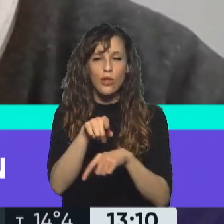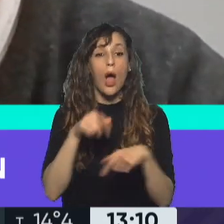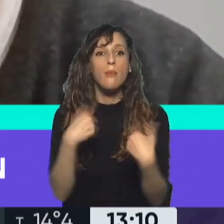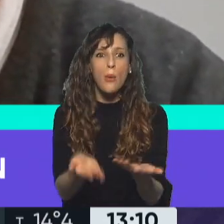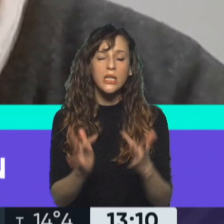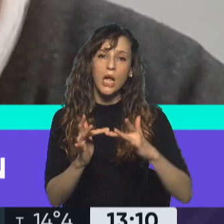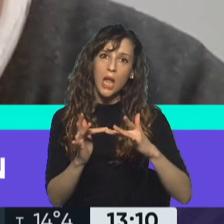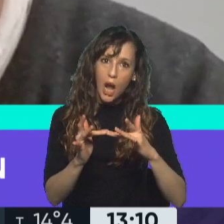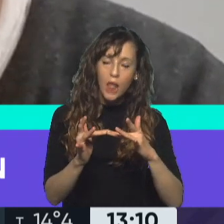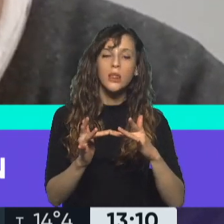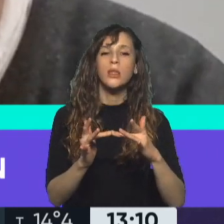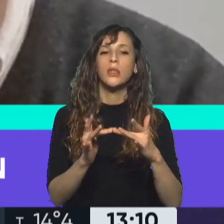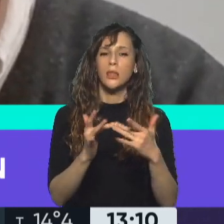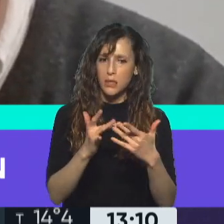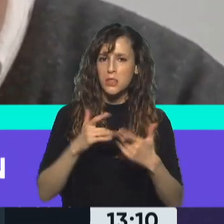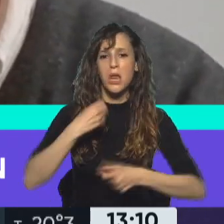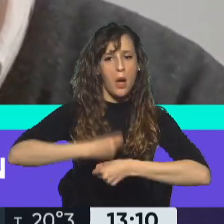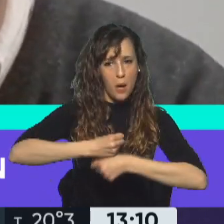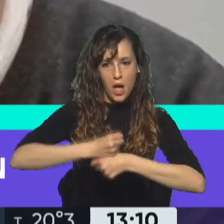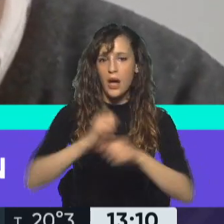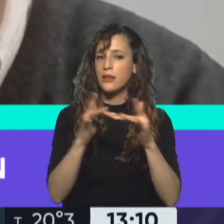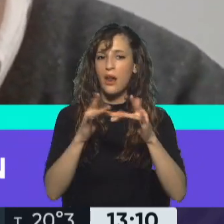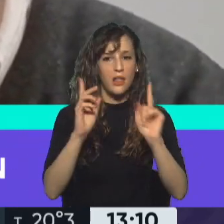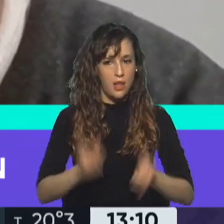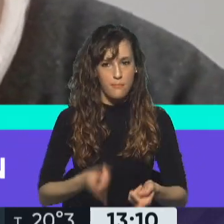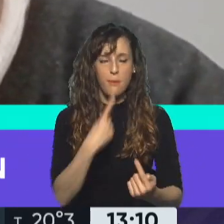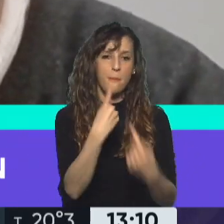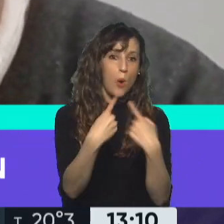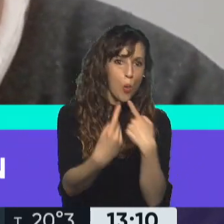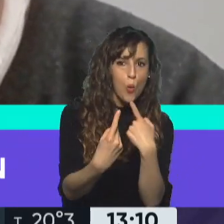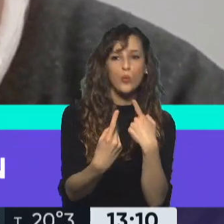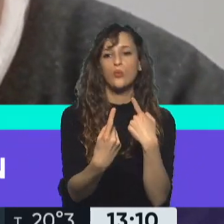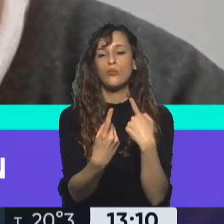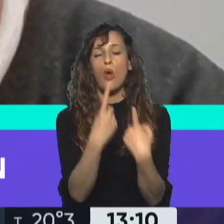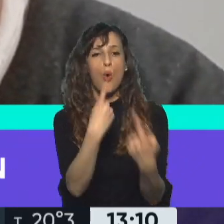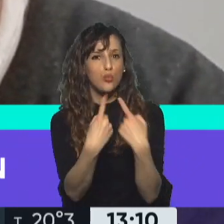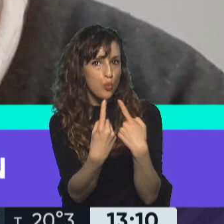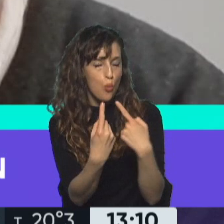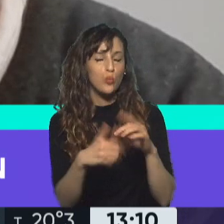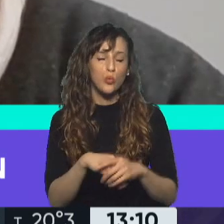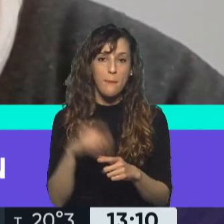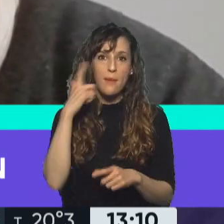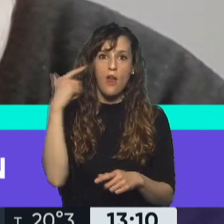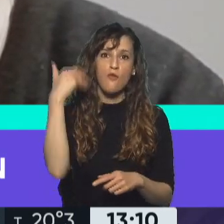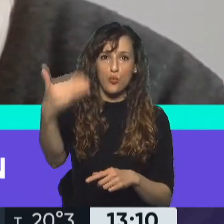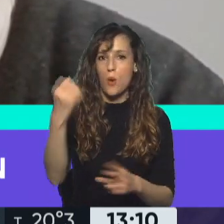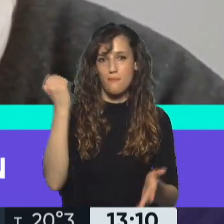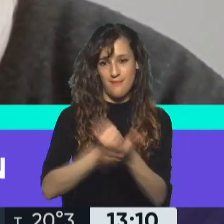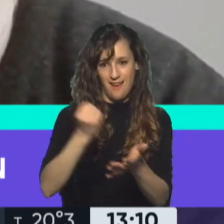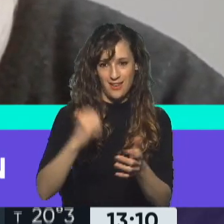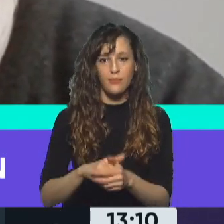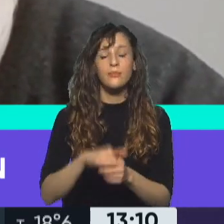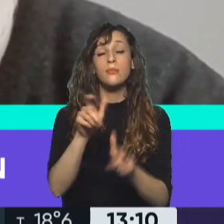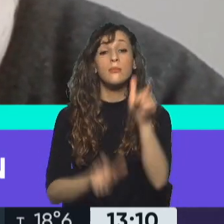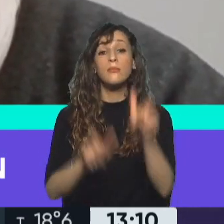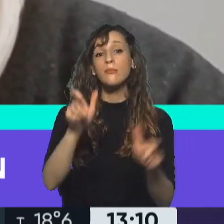tantos beneficios nos dio durante este tiempo y nos va a continuar dando en el futuro. Eduardo, ¿los adultos